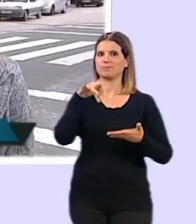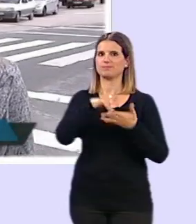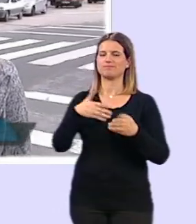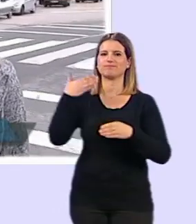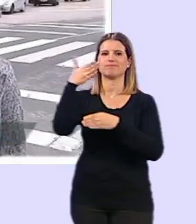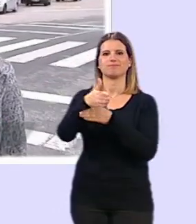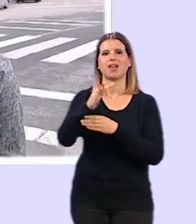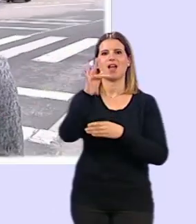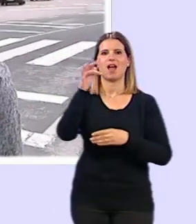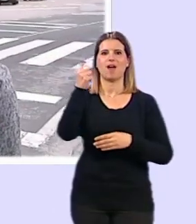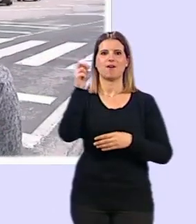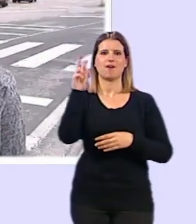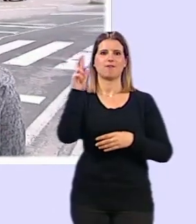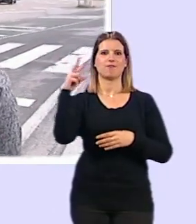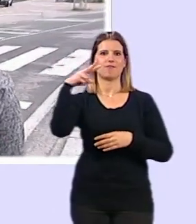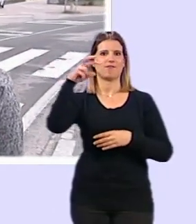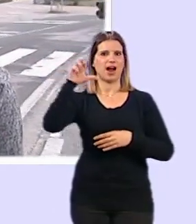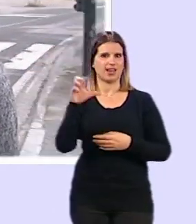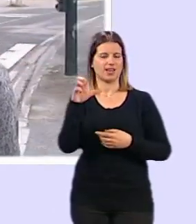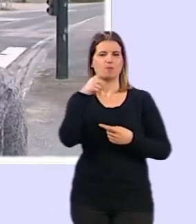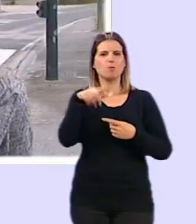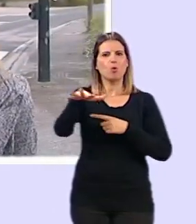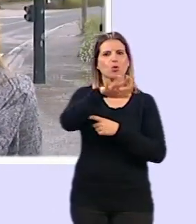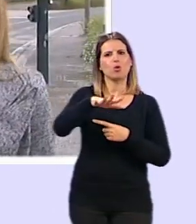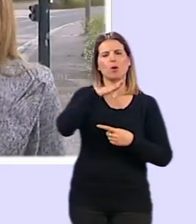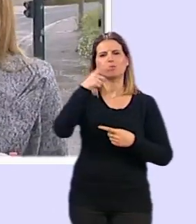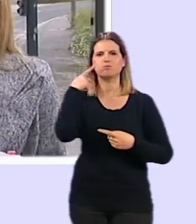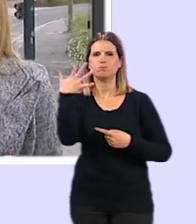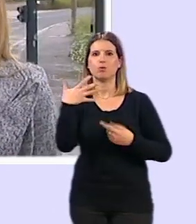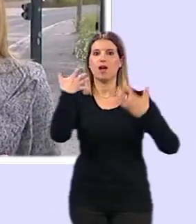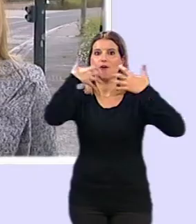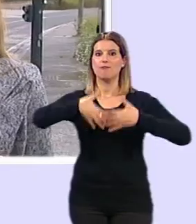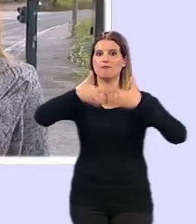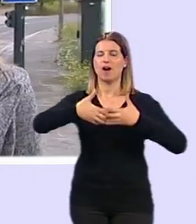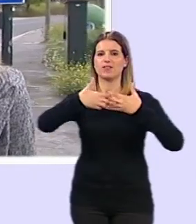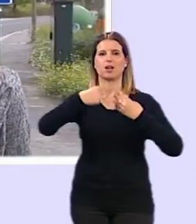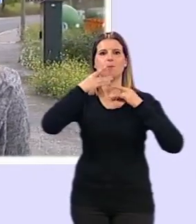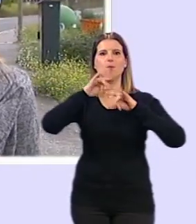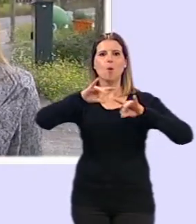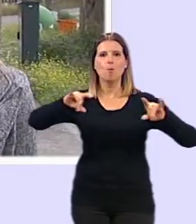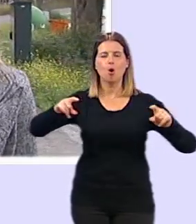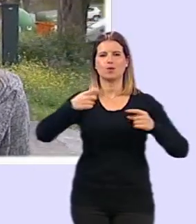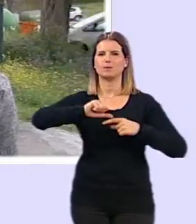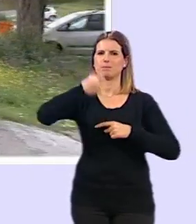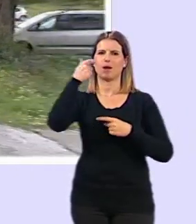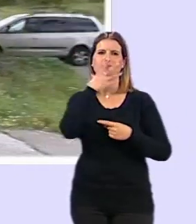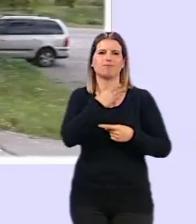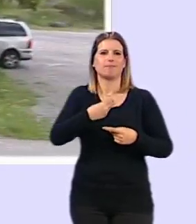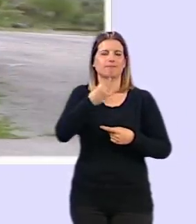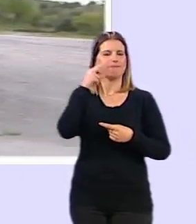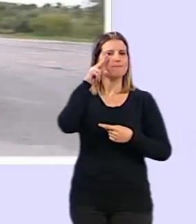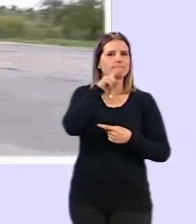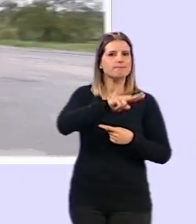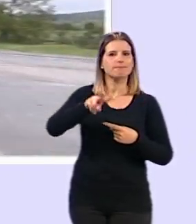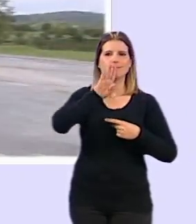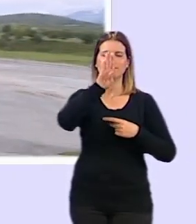acercado al Fargue un lugar que se caracteriza por su fábrica de pólvora y por las maravillosas vistas que ofrece a Sierra